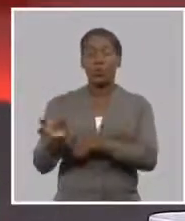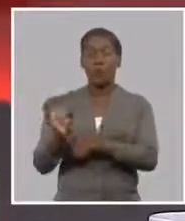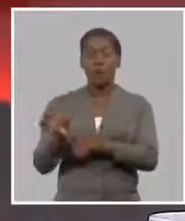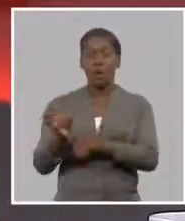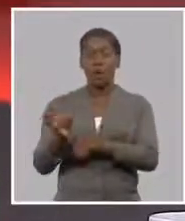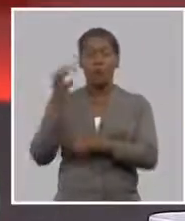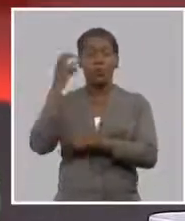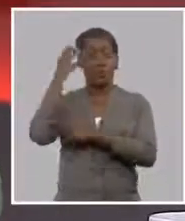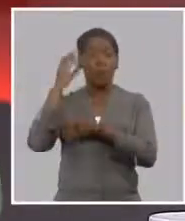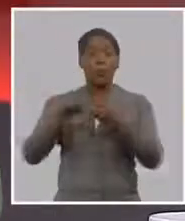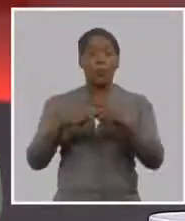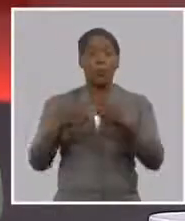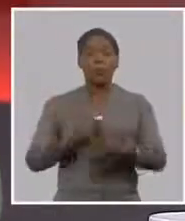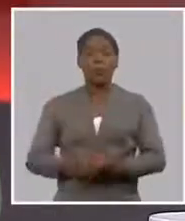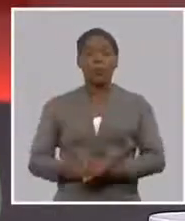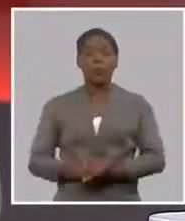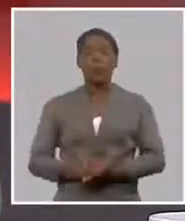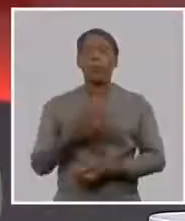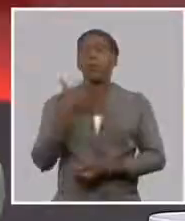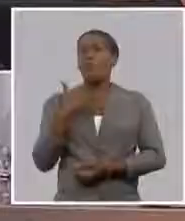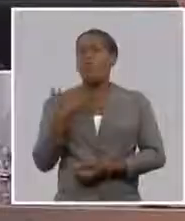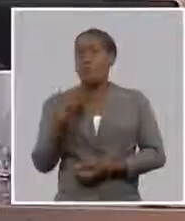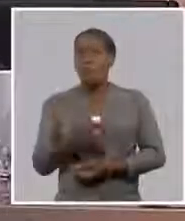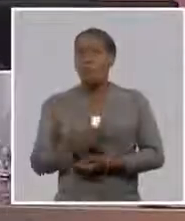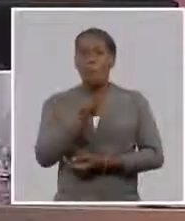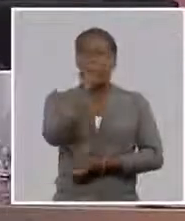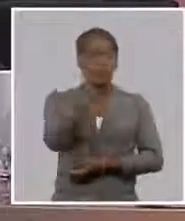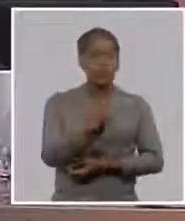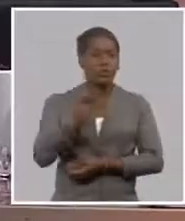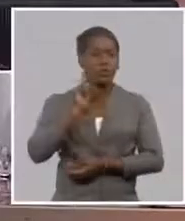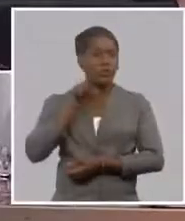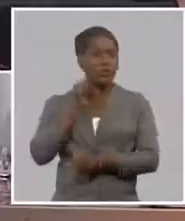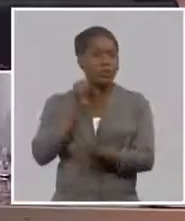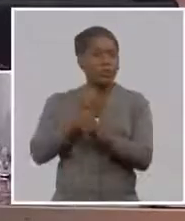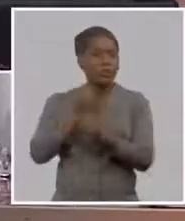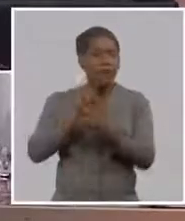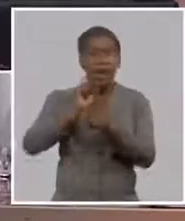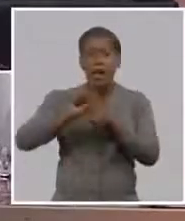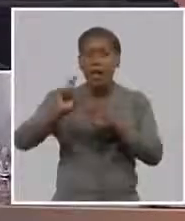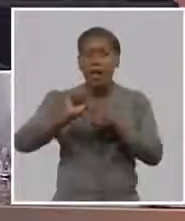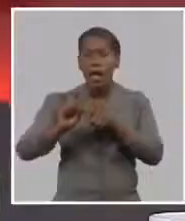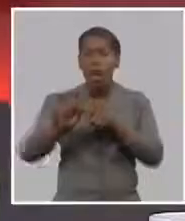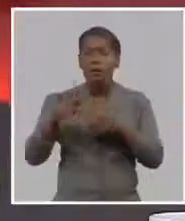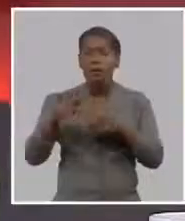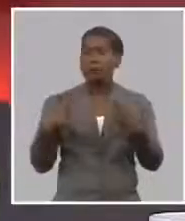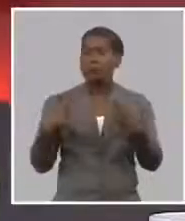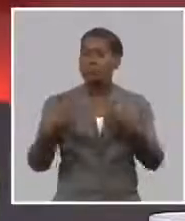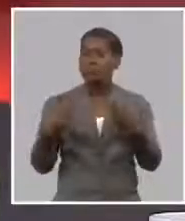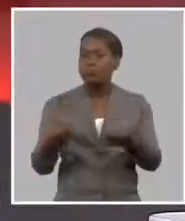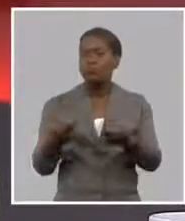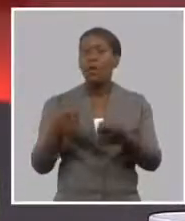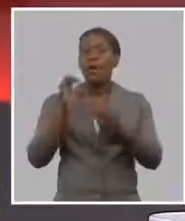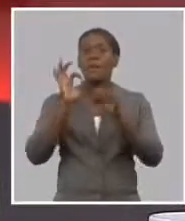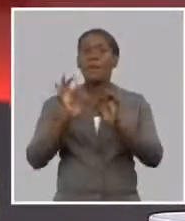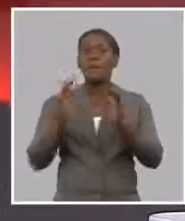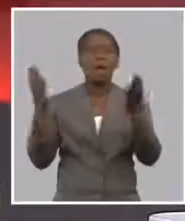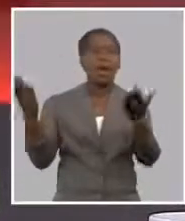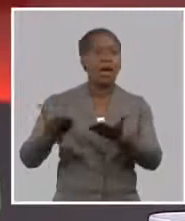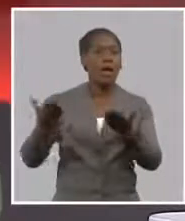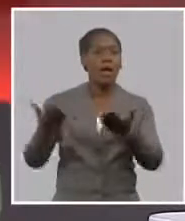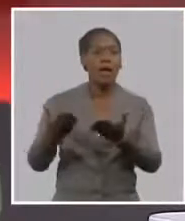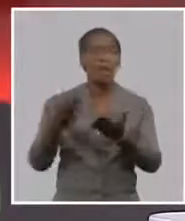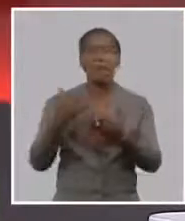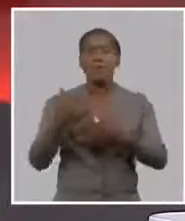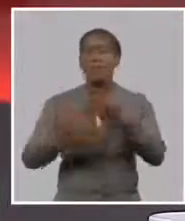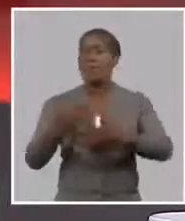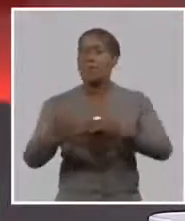de una producción como los rendimientos ahora son en un nuevo escenario monetario que no es el mismo que tenían hasta el 1 de enero así mismo y por lo tanto todo ese